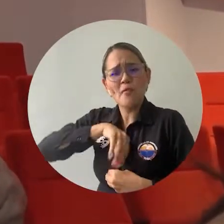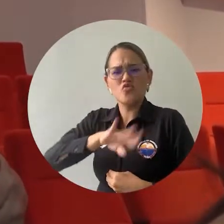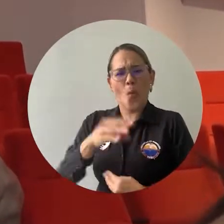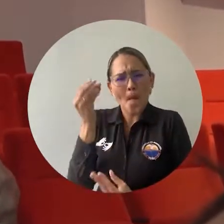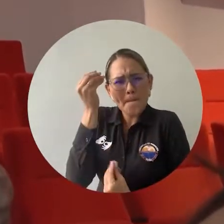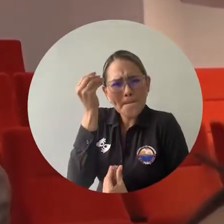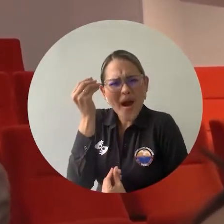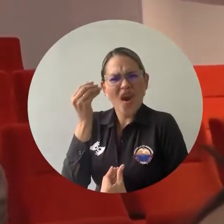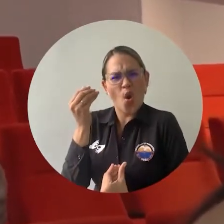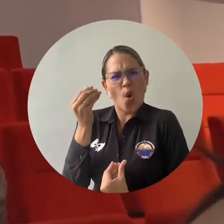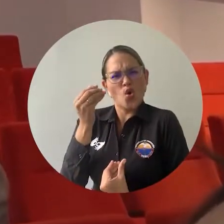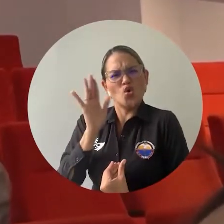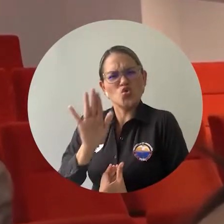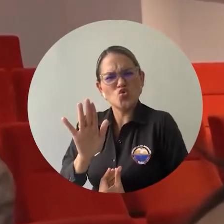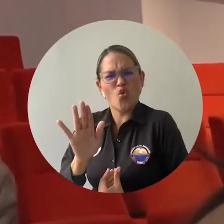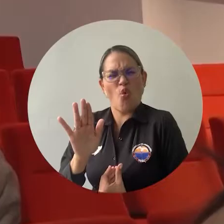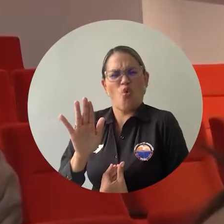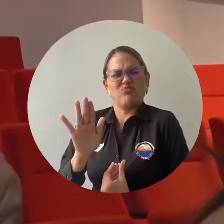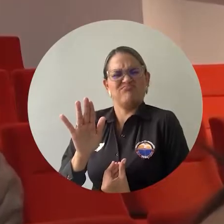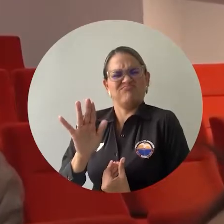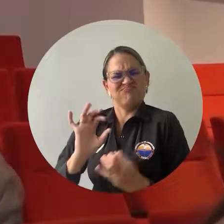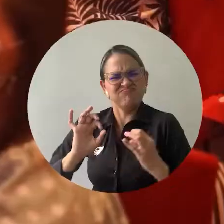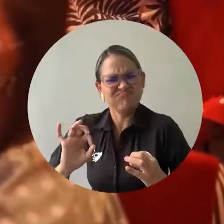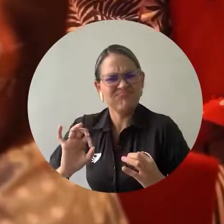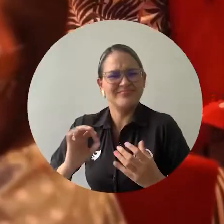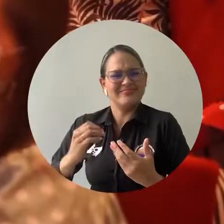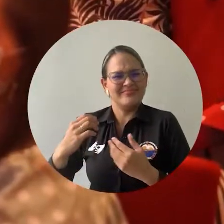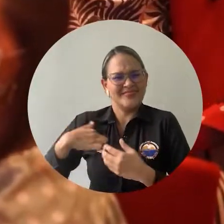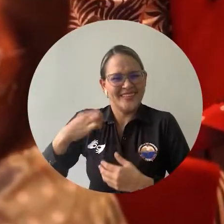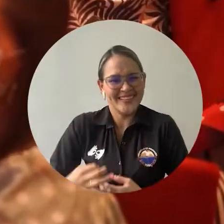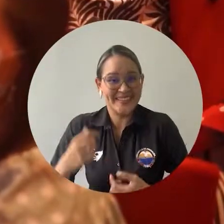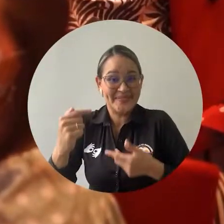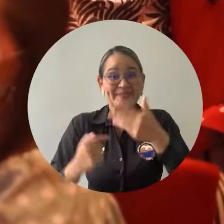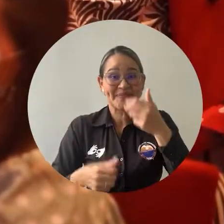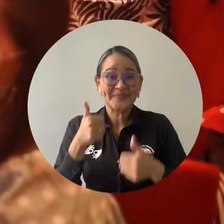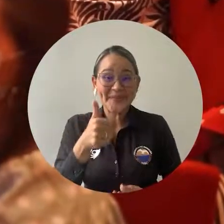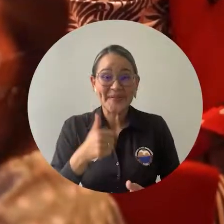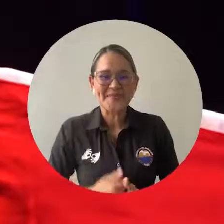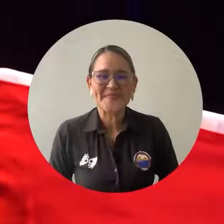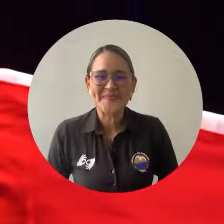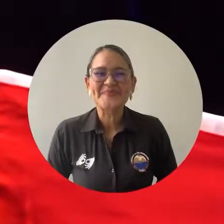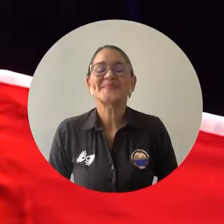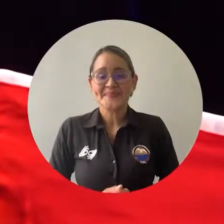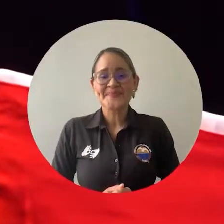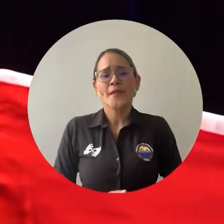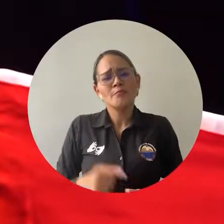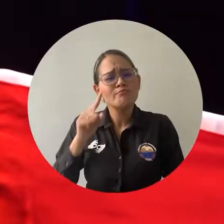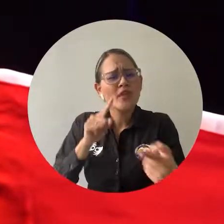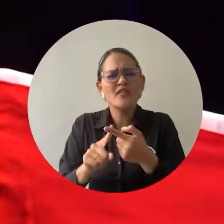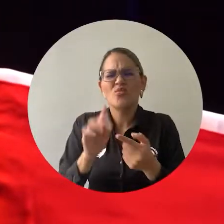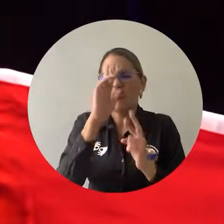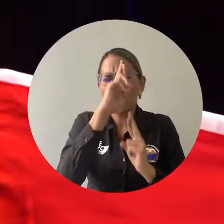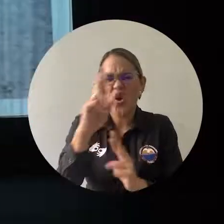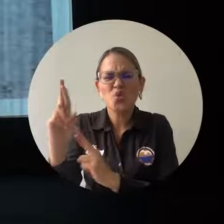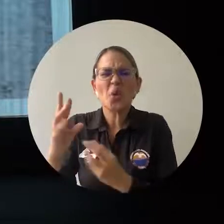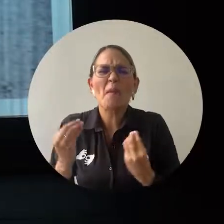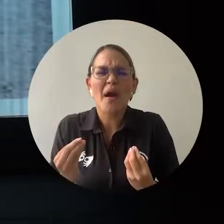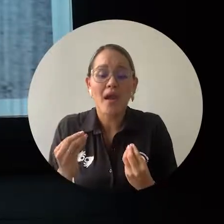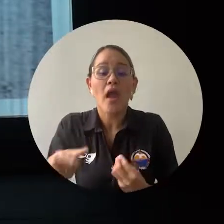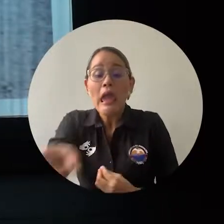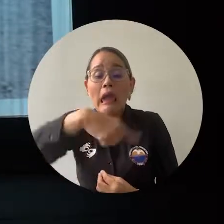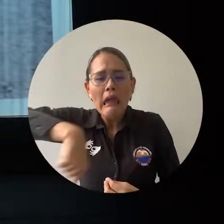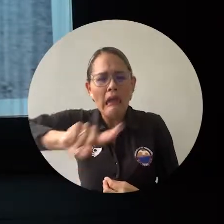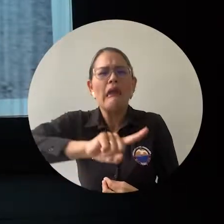humano, todos esos valores éticos, morales. El sentido de este homenaje es exaltar a los profesores que han entregado sus